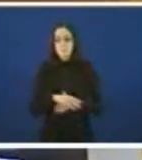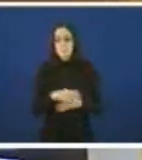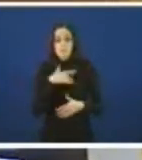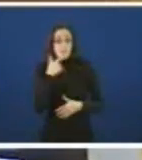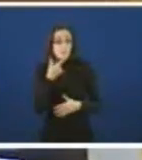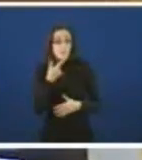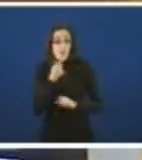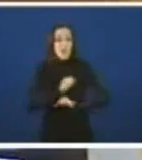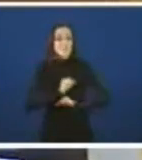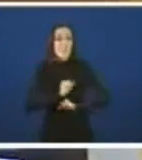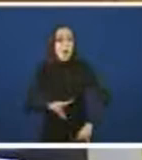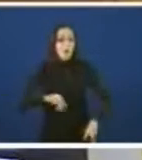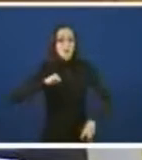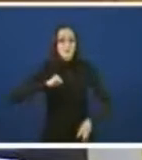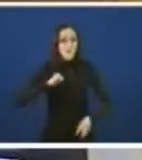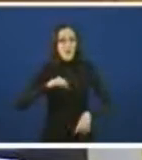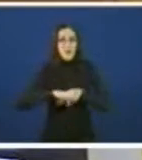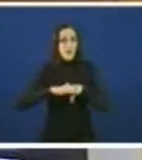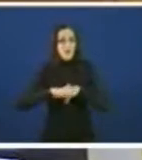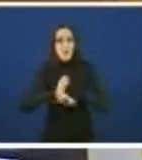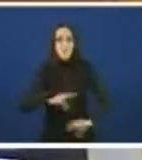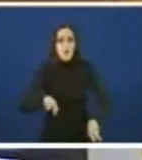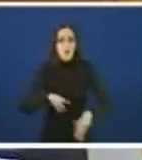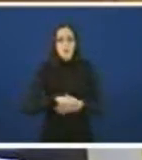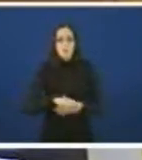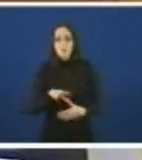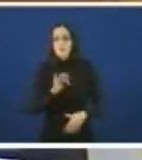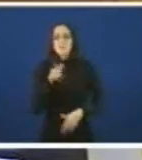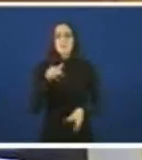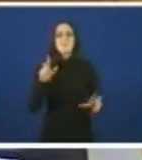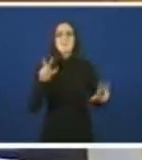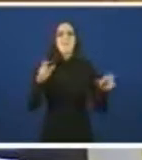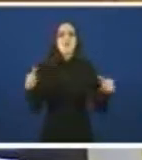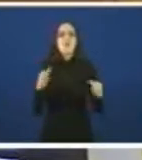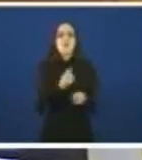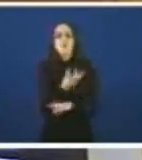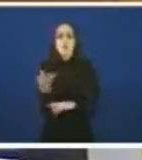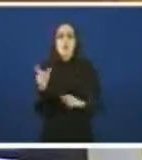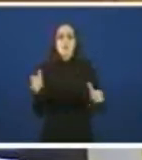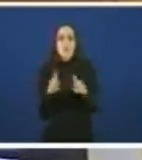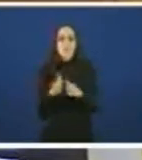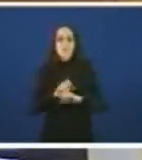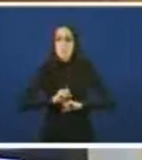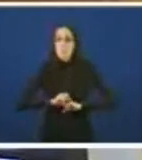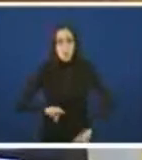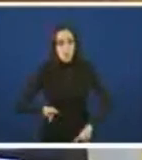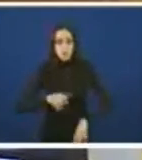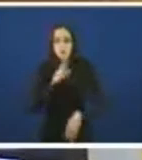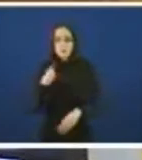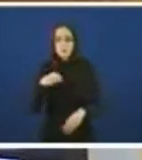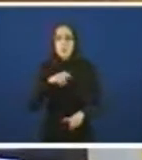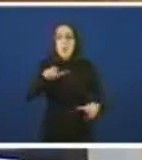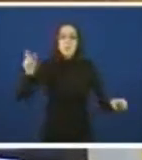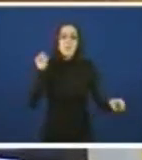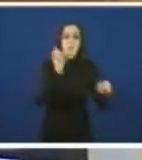hospital da rede. E en termos relativos, sobre o número de tarxetas que ten, ainda peor. a poboación a poboación escrita POVISA está